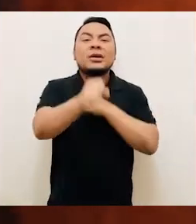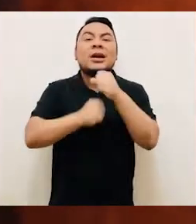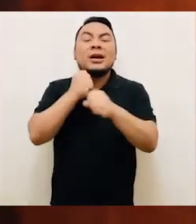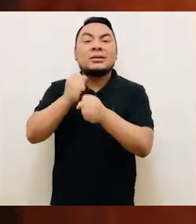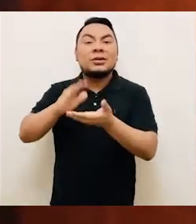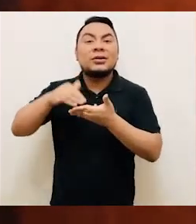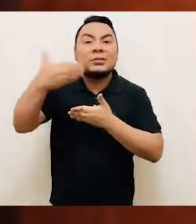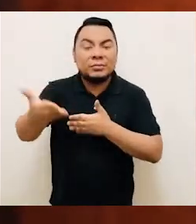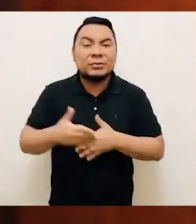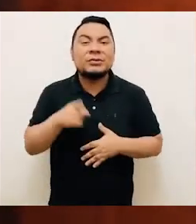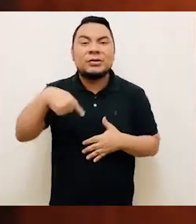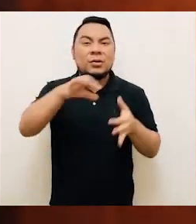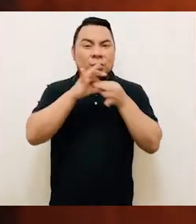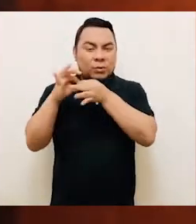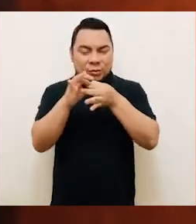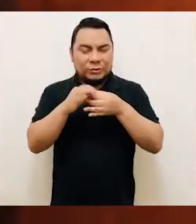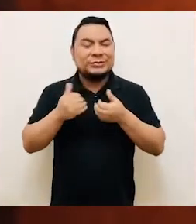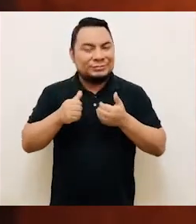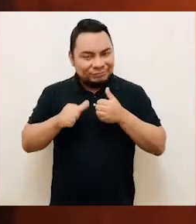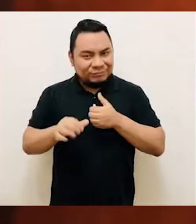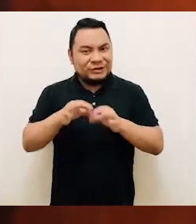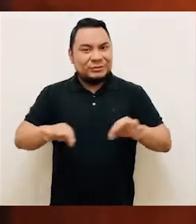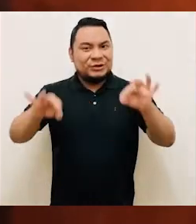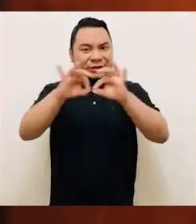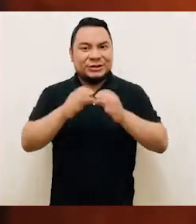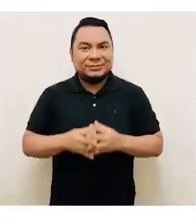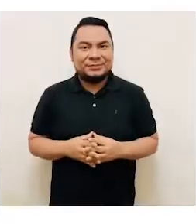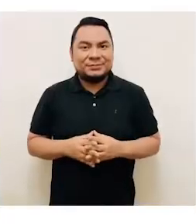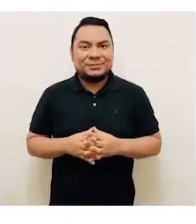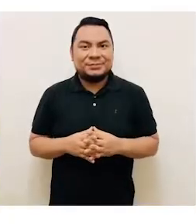años después, unidos hacemos historia.